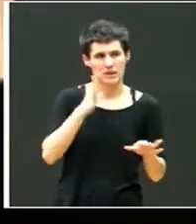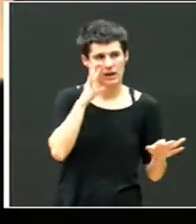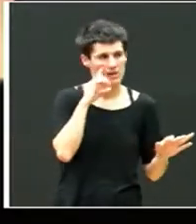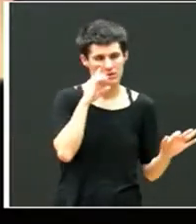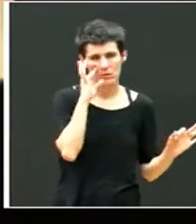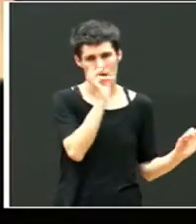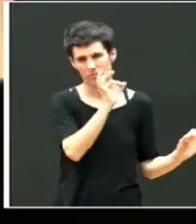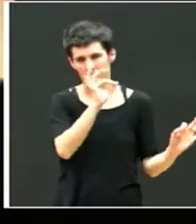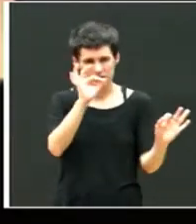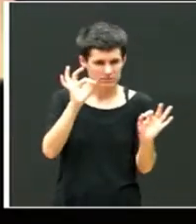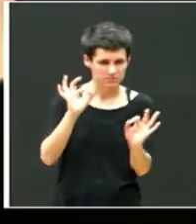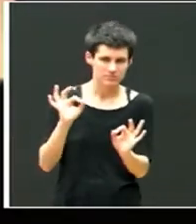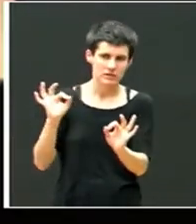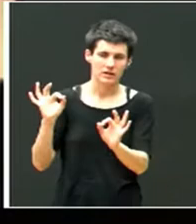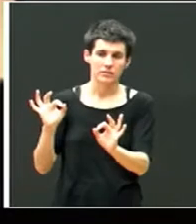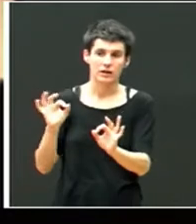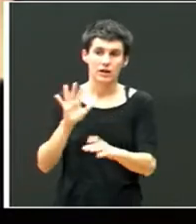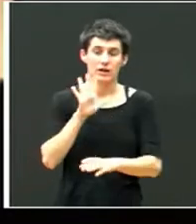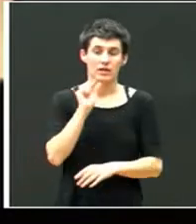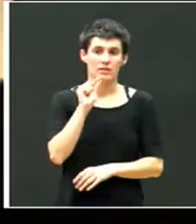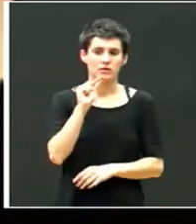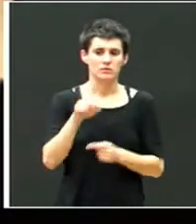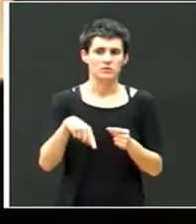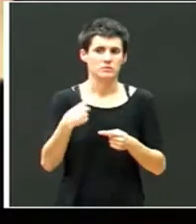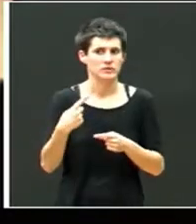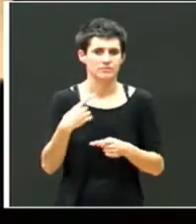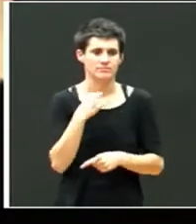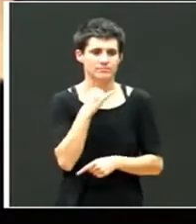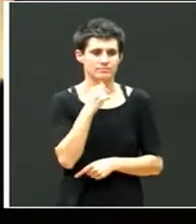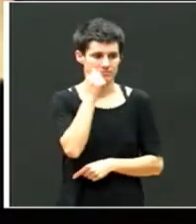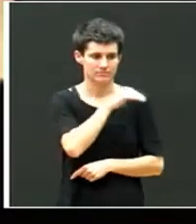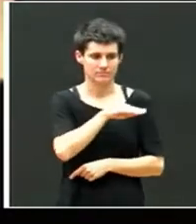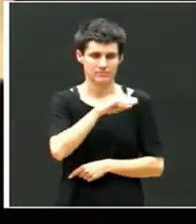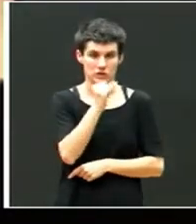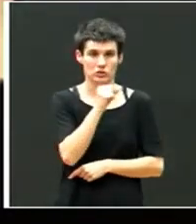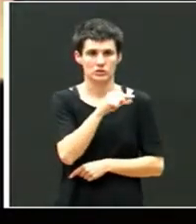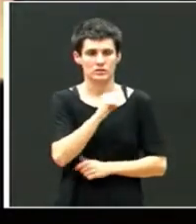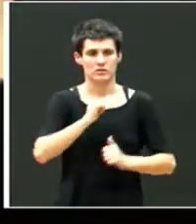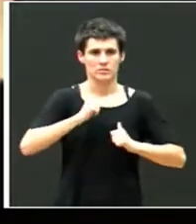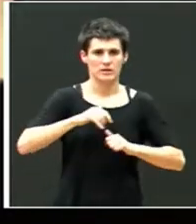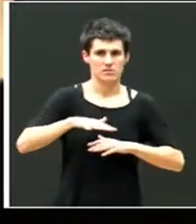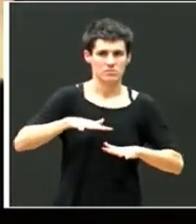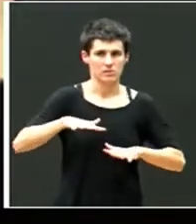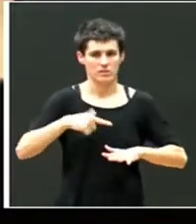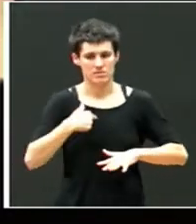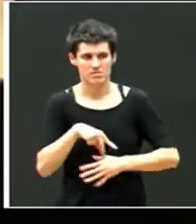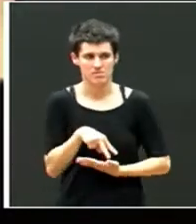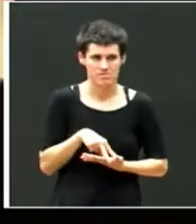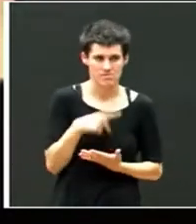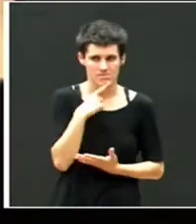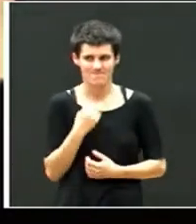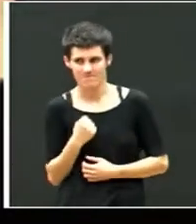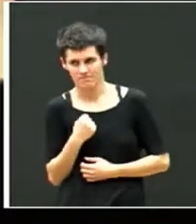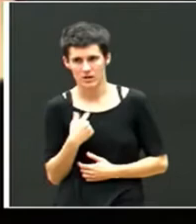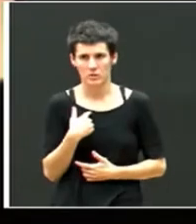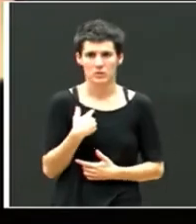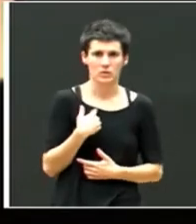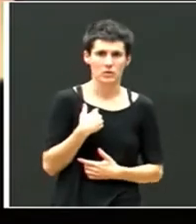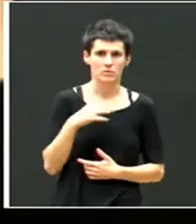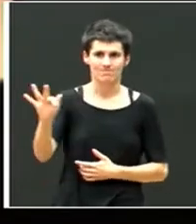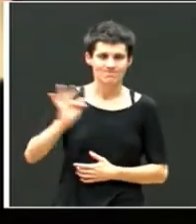Al de cinco minutos, Joseba empezó a moverse, no podía contenerse, no podía esperar el turno de palabra.